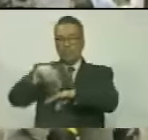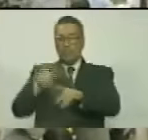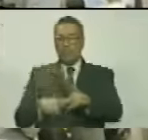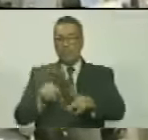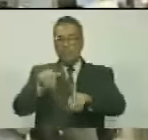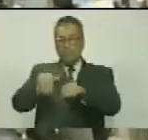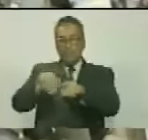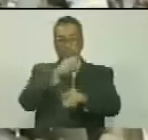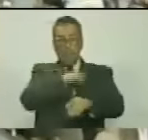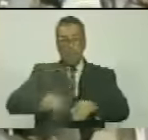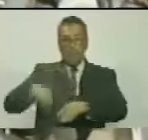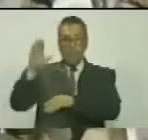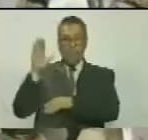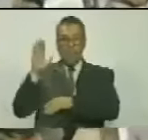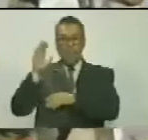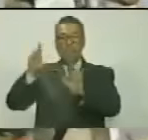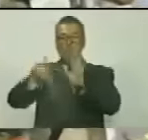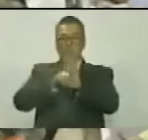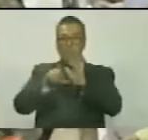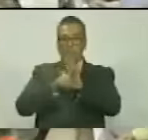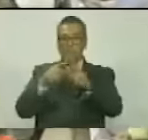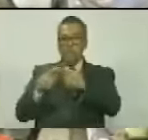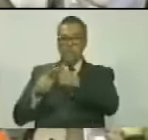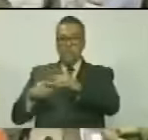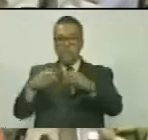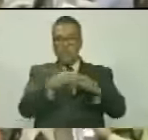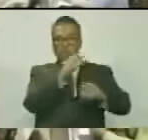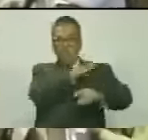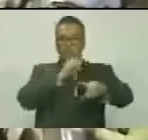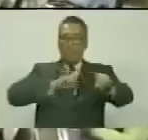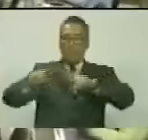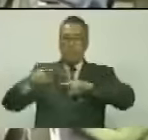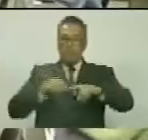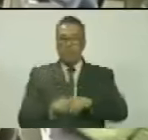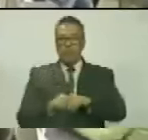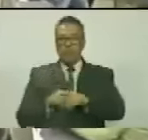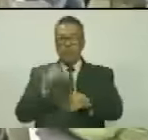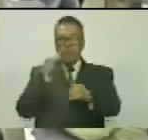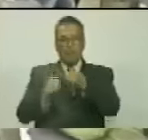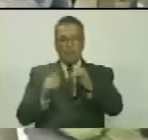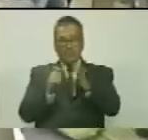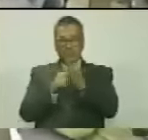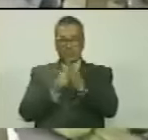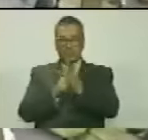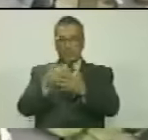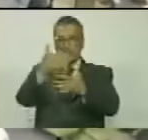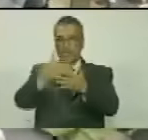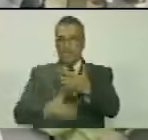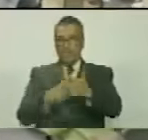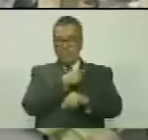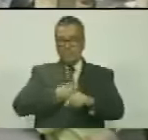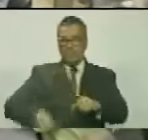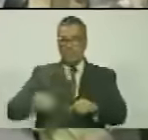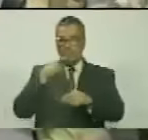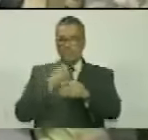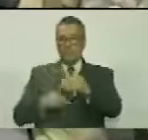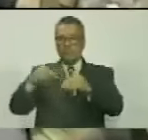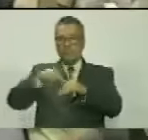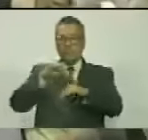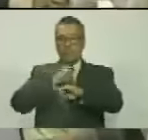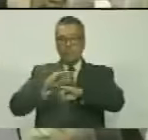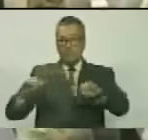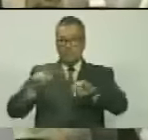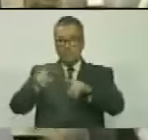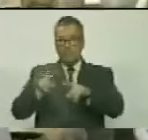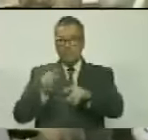presidente realizó la juramentación de ley a los demás miembros de la Junta Directiva. Agotado el punto de la agenda, el presidente levantó la sesión de